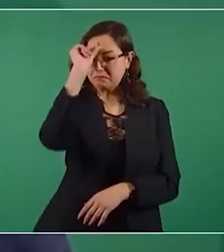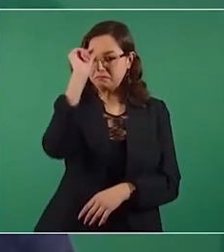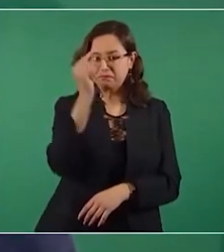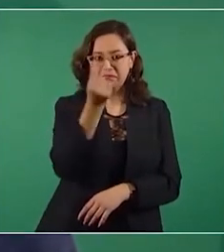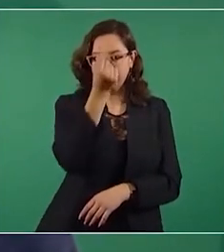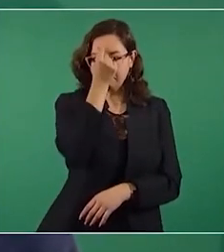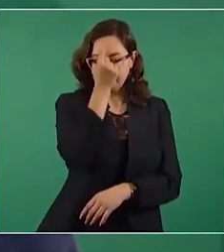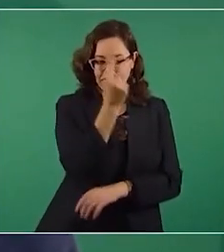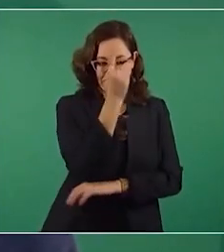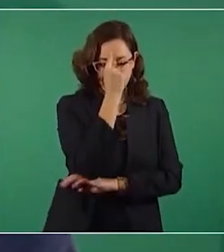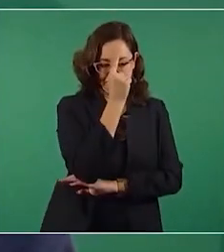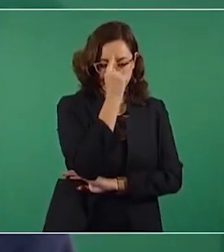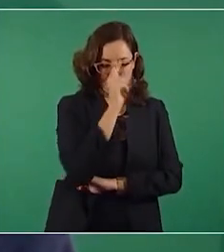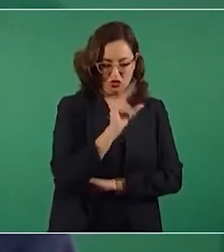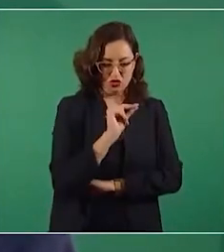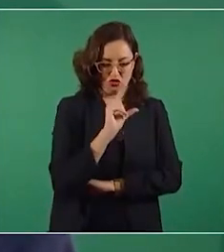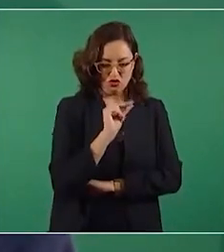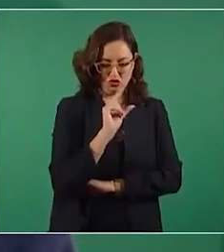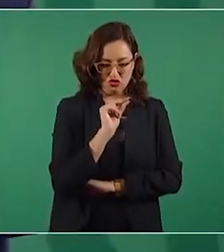es dogmático,